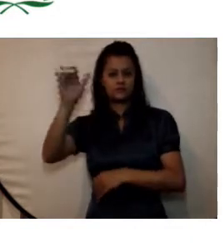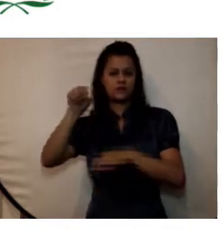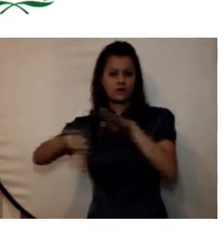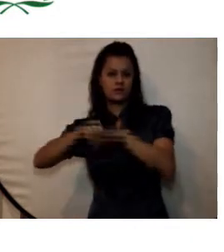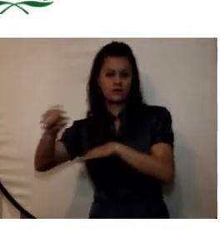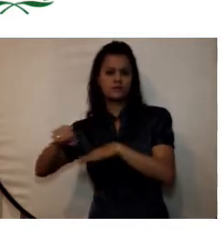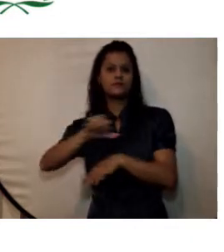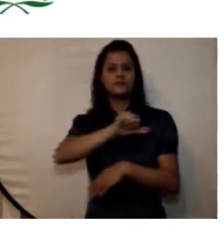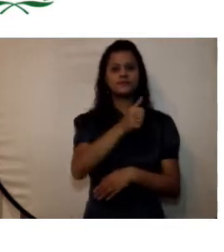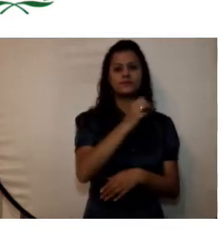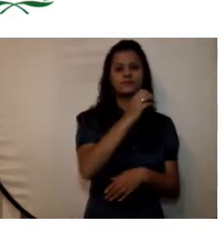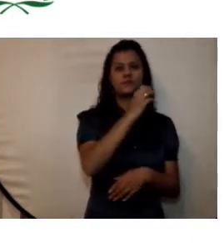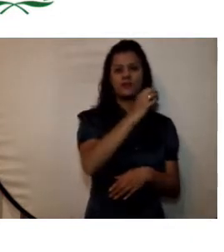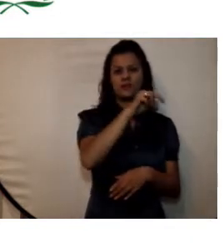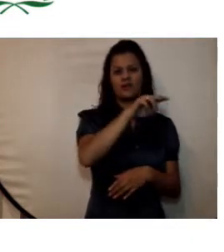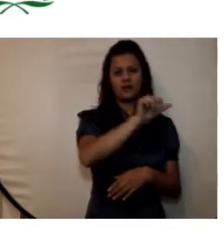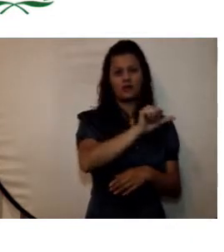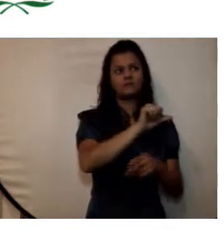reacreditación